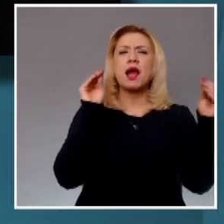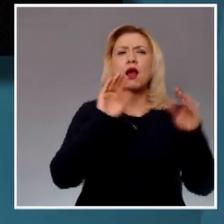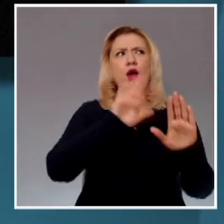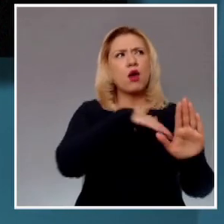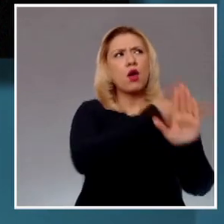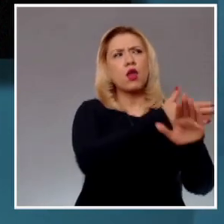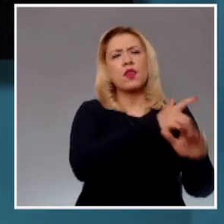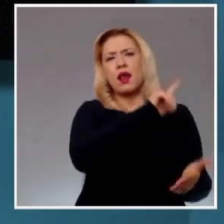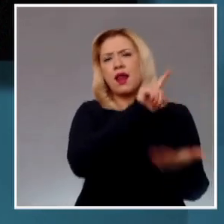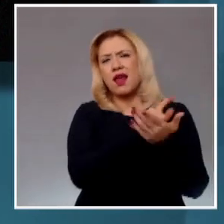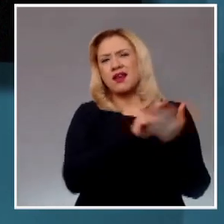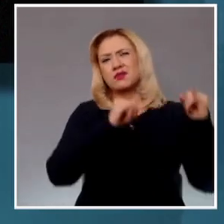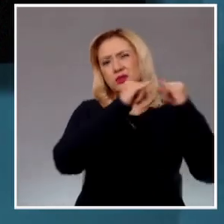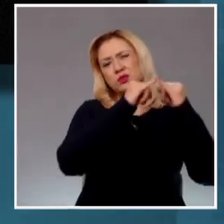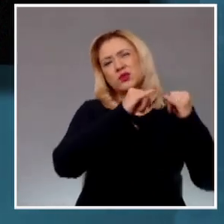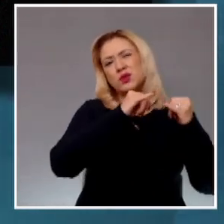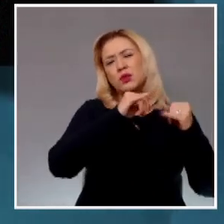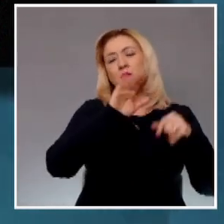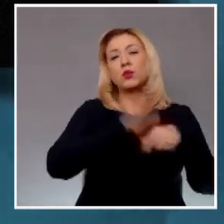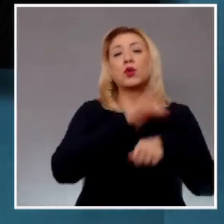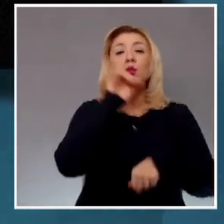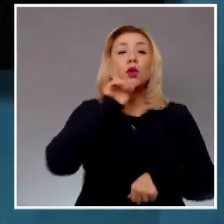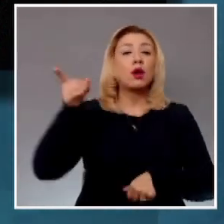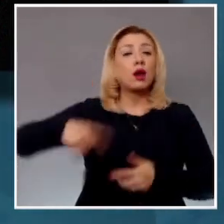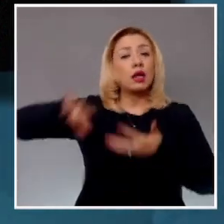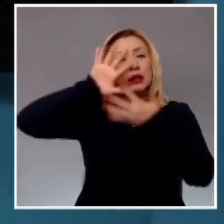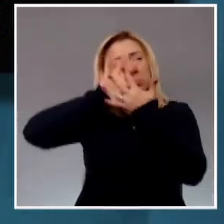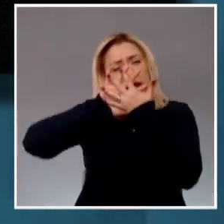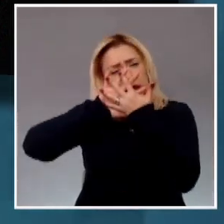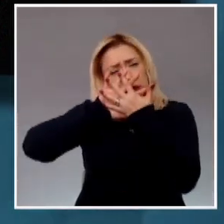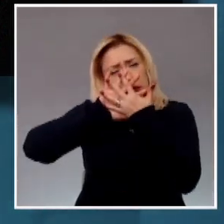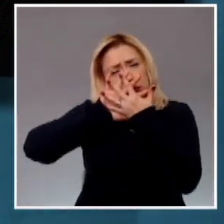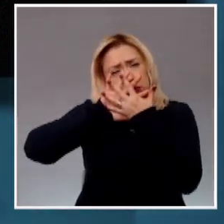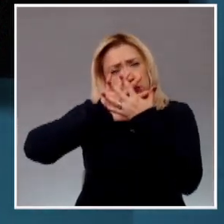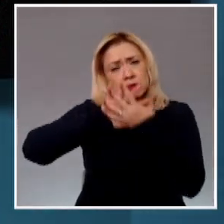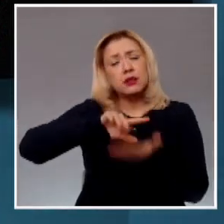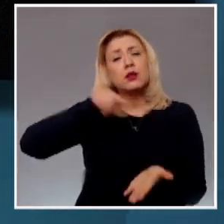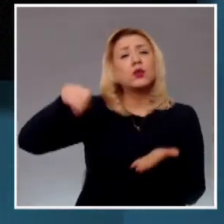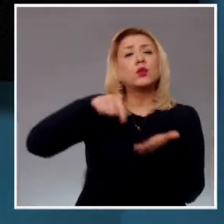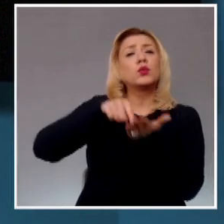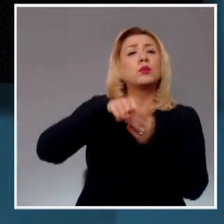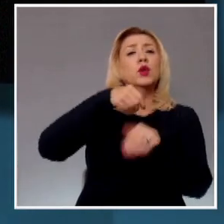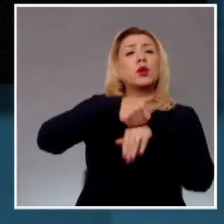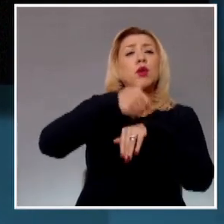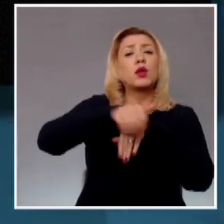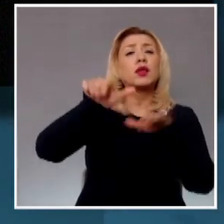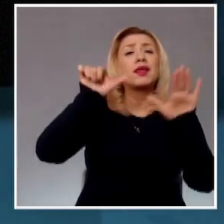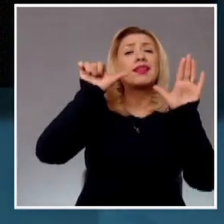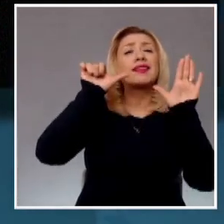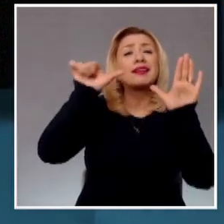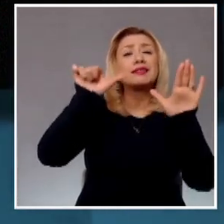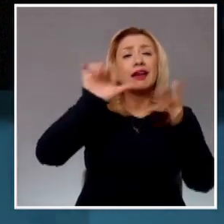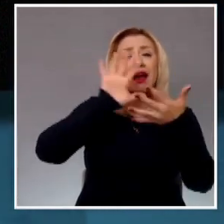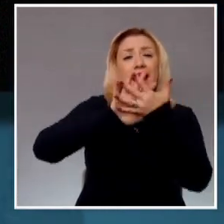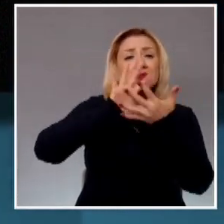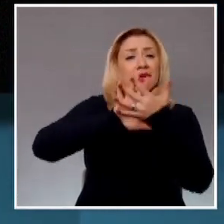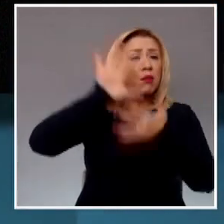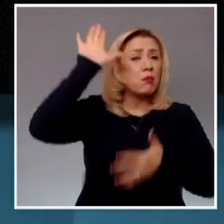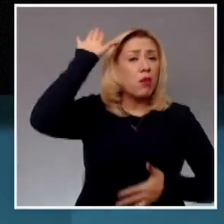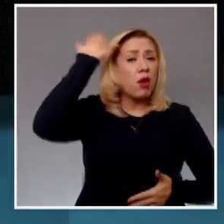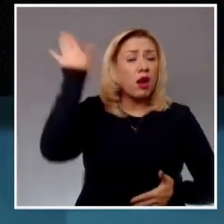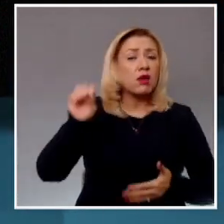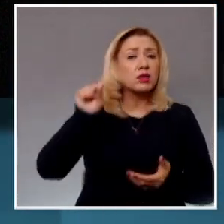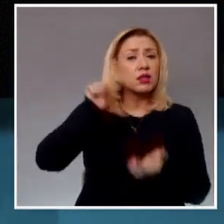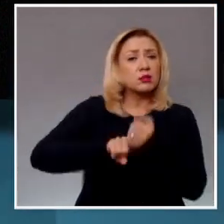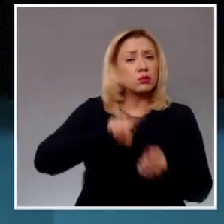estas mujeres privadas de la libertad en el Ceferezo 16 y está ubicado en el estado de Morelos. Las involucradas cuentan con